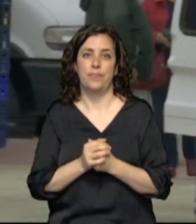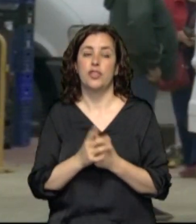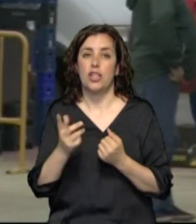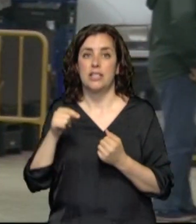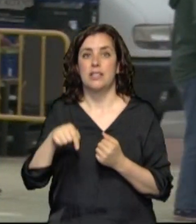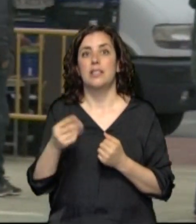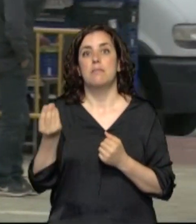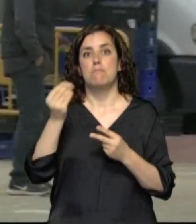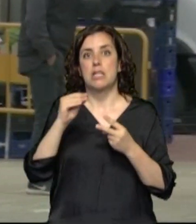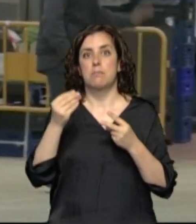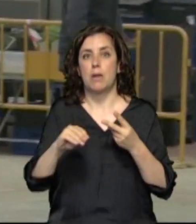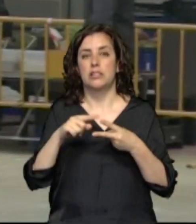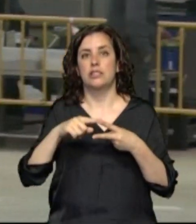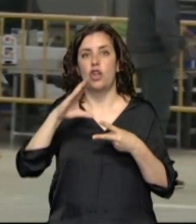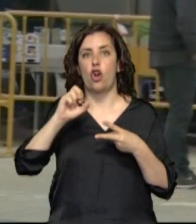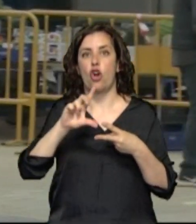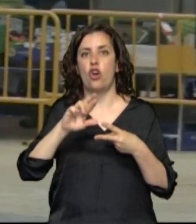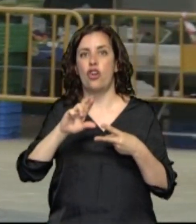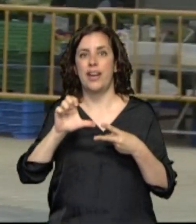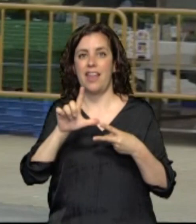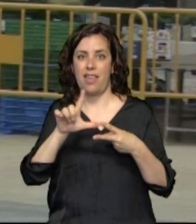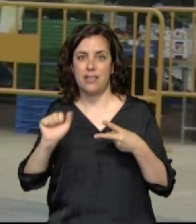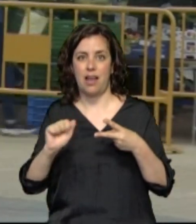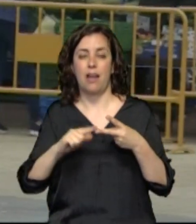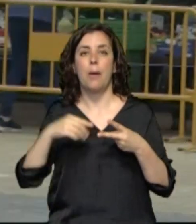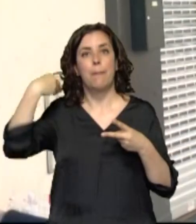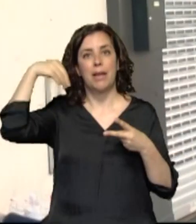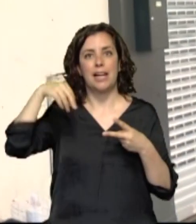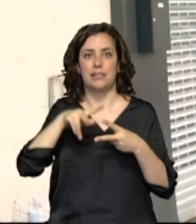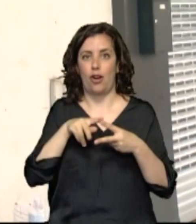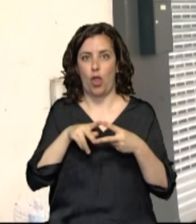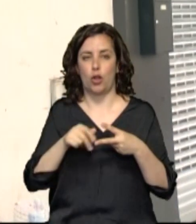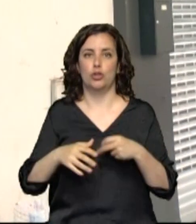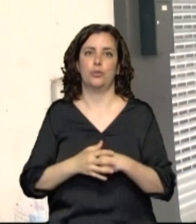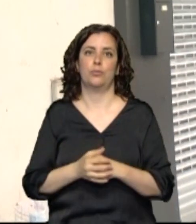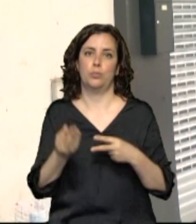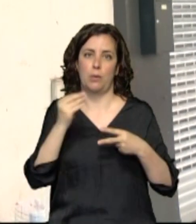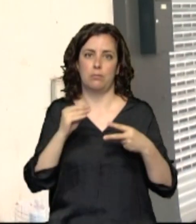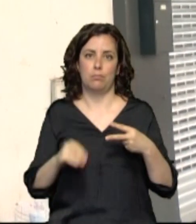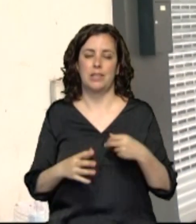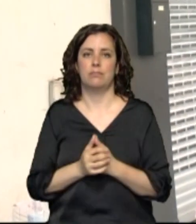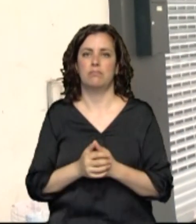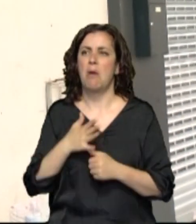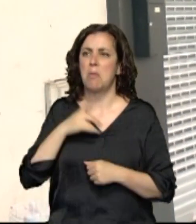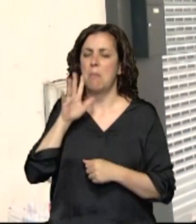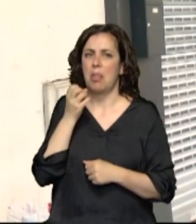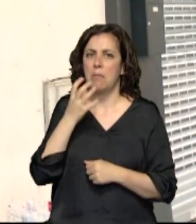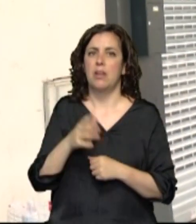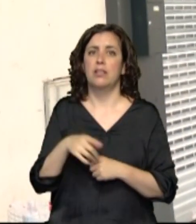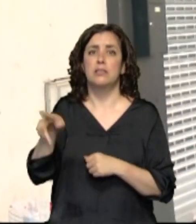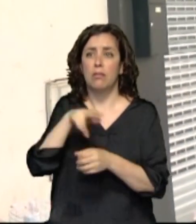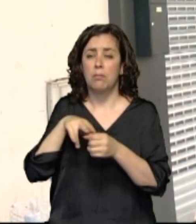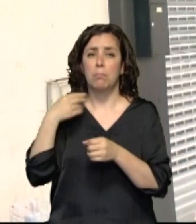Peralta se suman a esta medida que ya gozaban los municipios de menos de 5.000 habitantes. Pues me parece bien. Los que vivan en esos municipios son unos